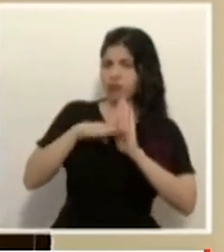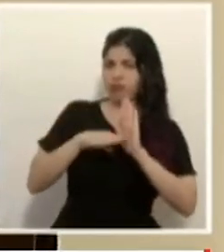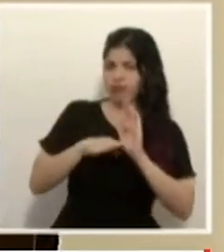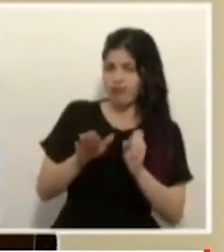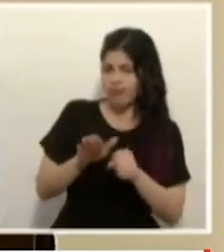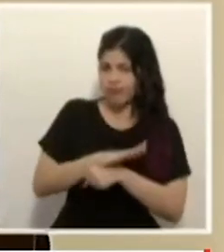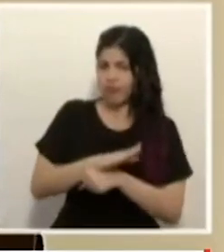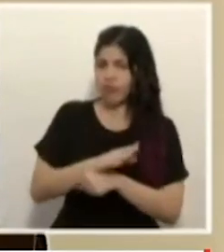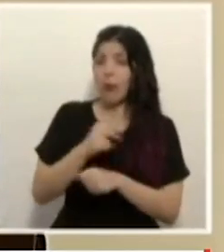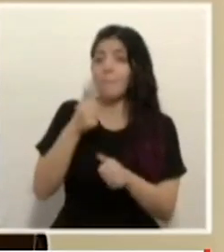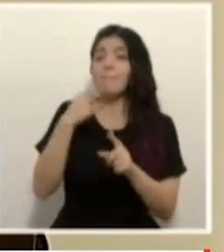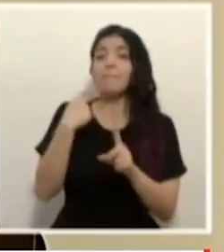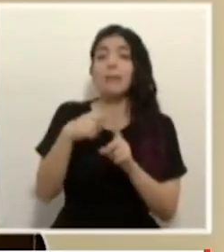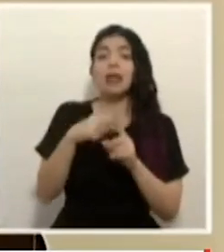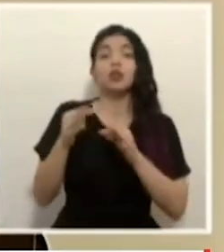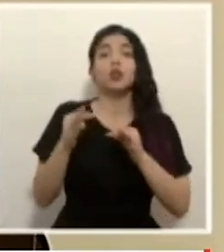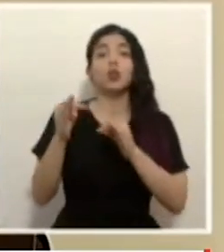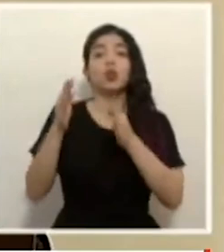propios turistas.